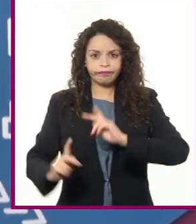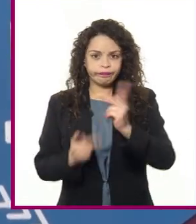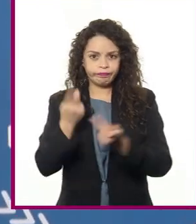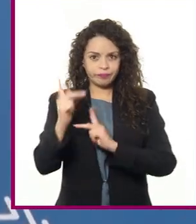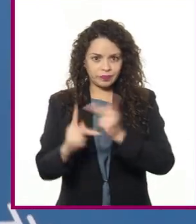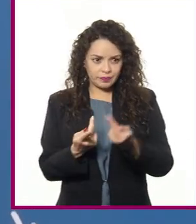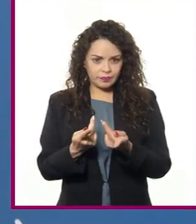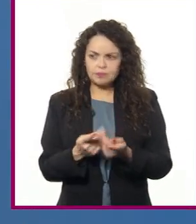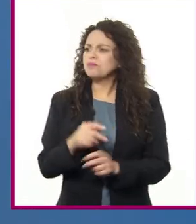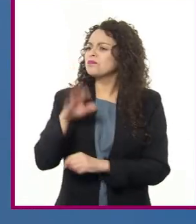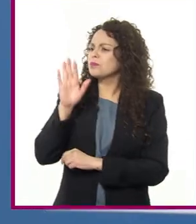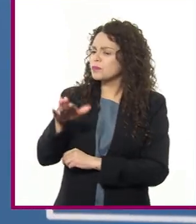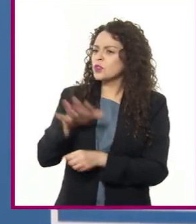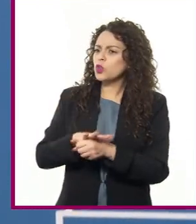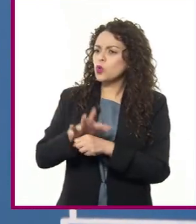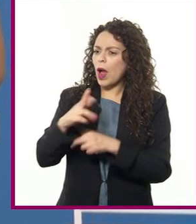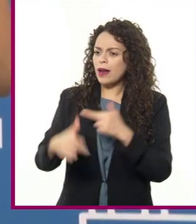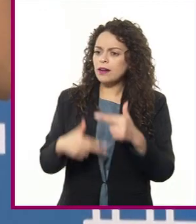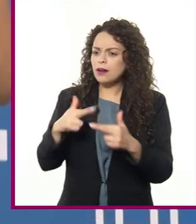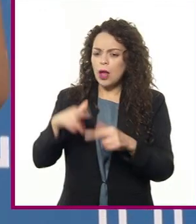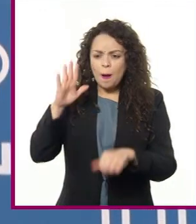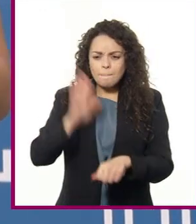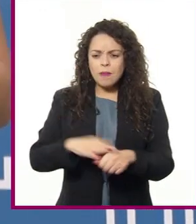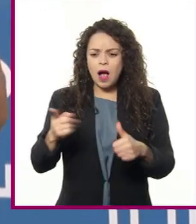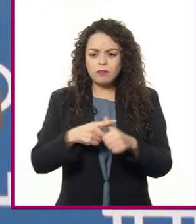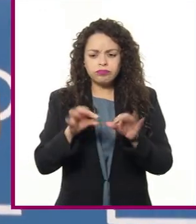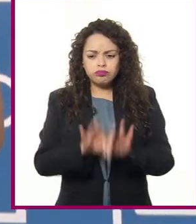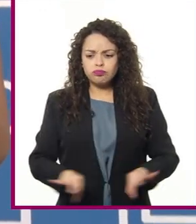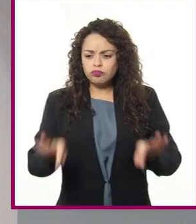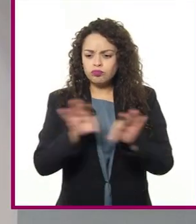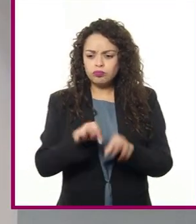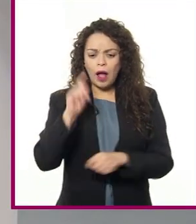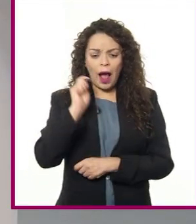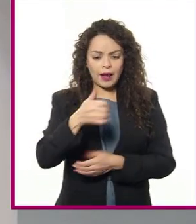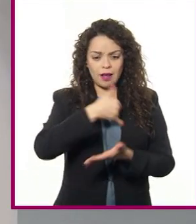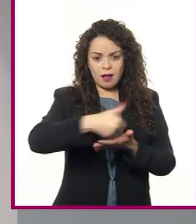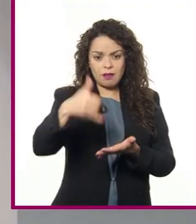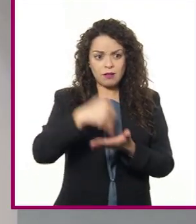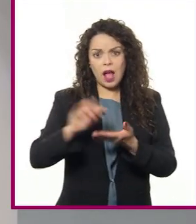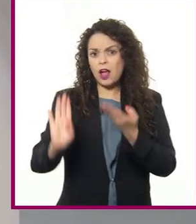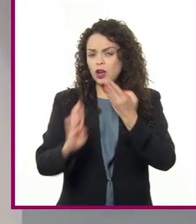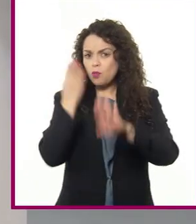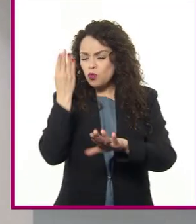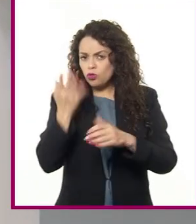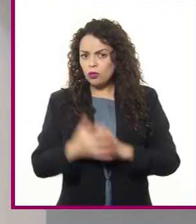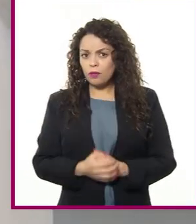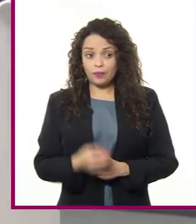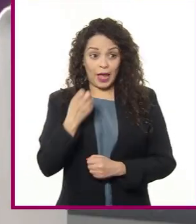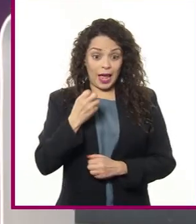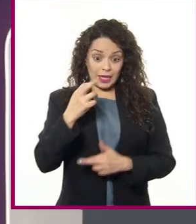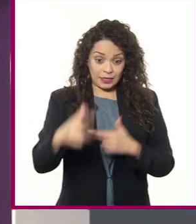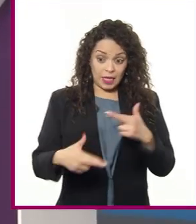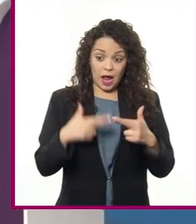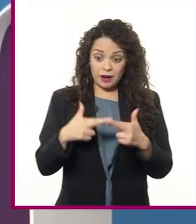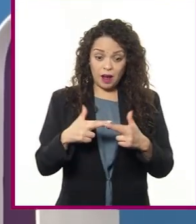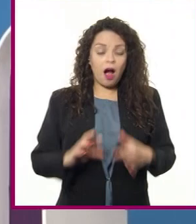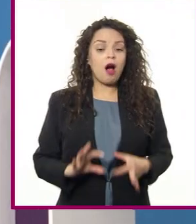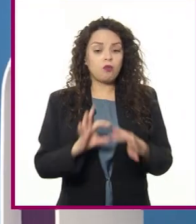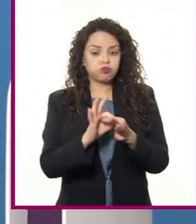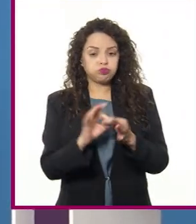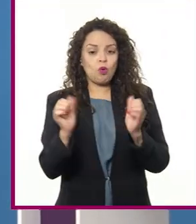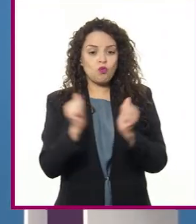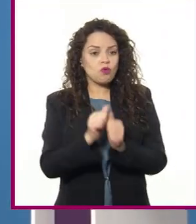¿cuáles son las principales regiones de producción agrícola en el mundo? 3. Estas regiones coinciden con las